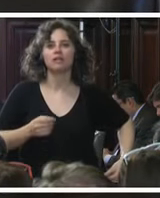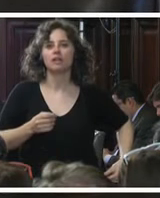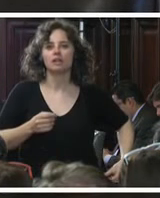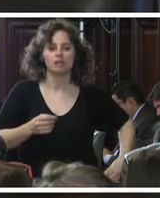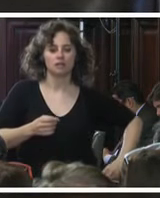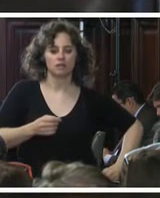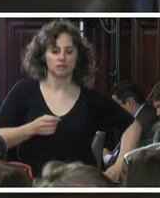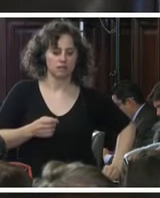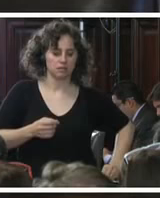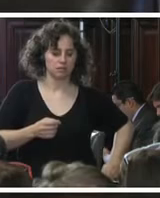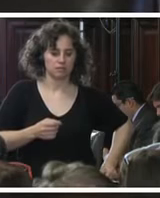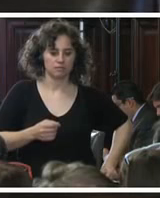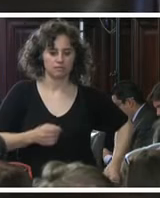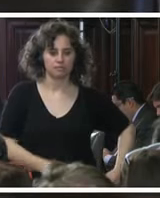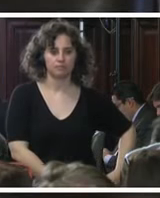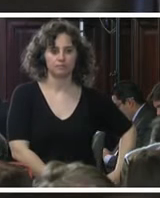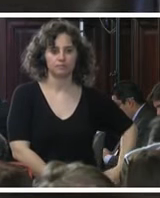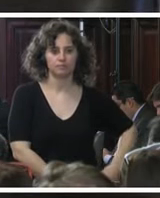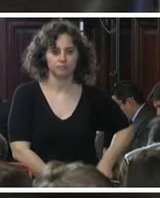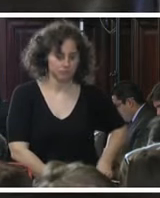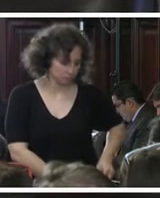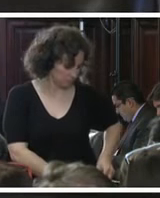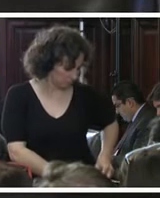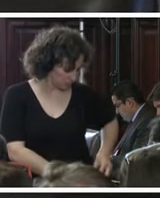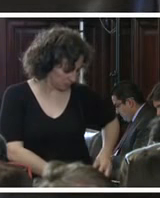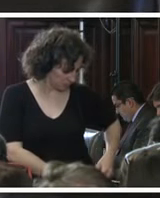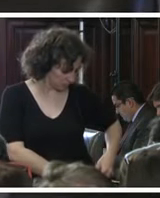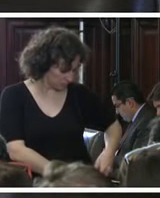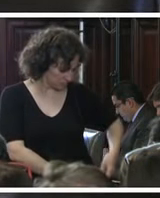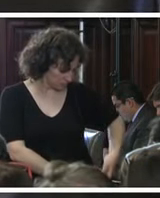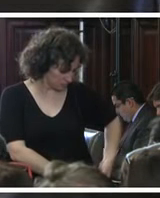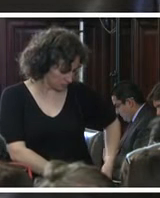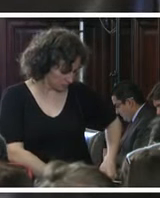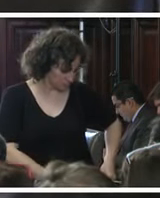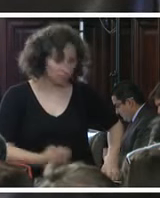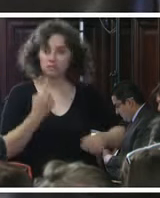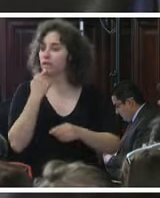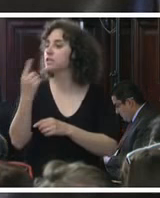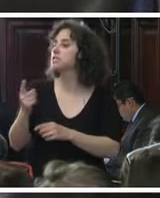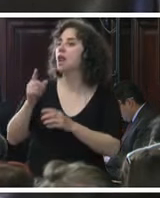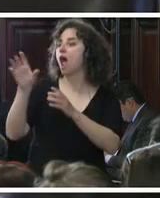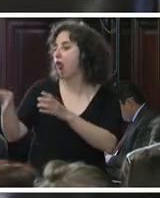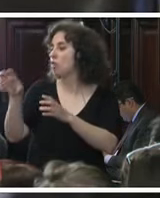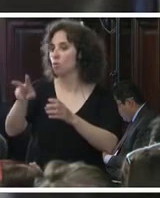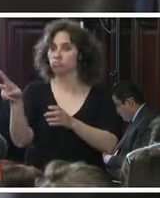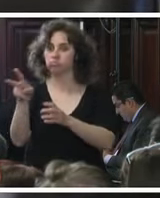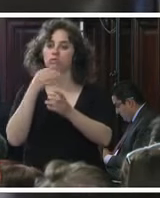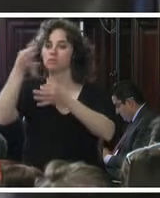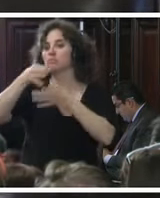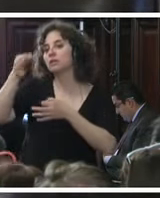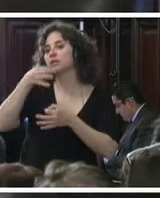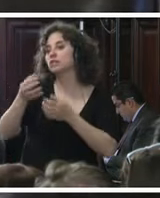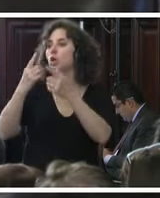decir de los resultados de esa investigación y con esto invito ahora a ambas partes a hacer las declaraciones de